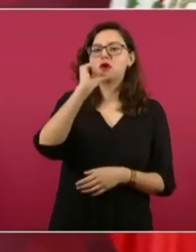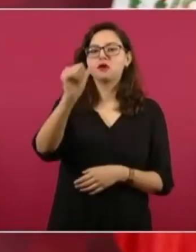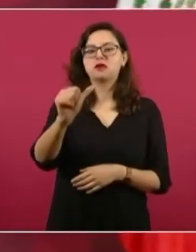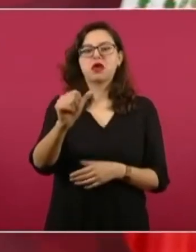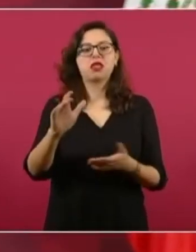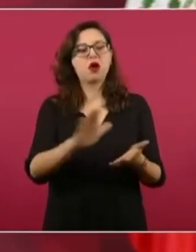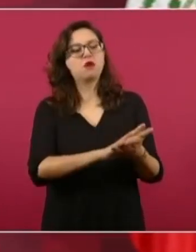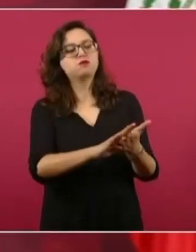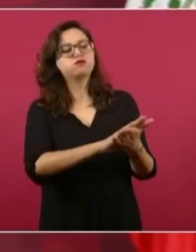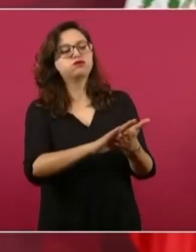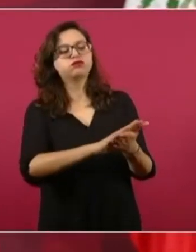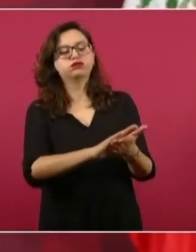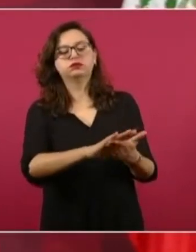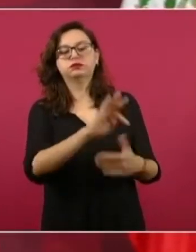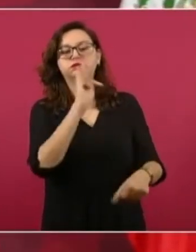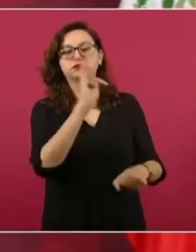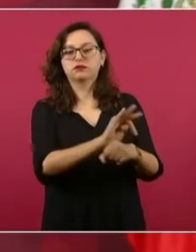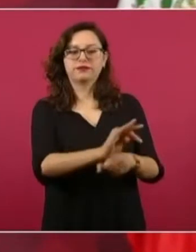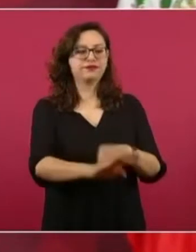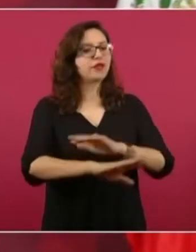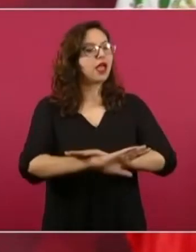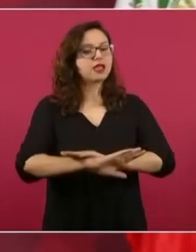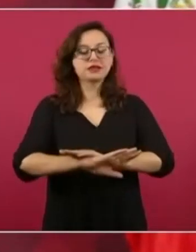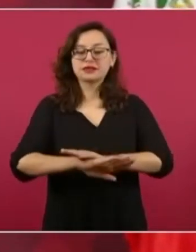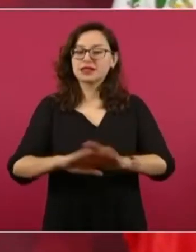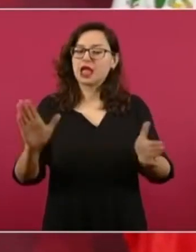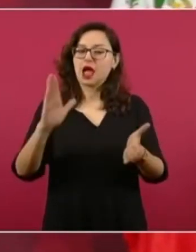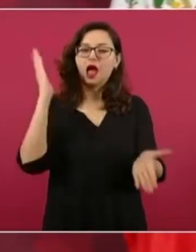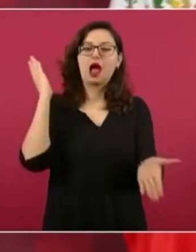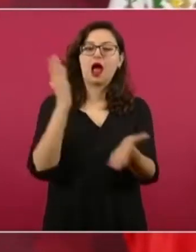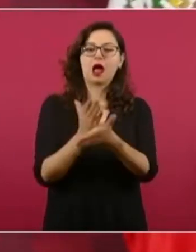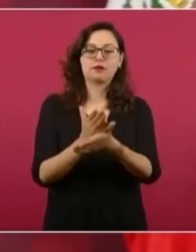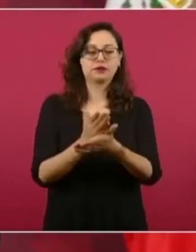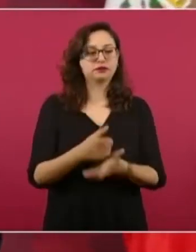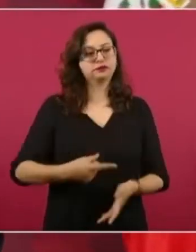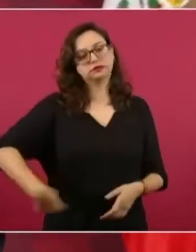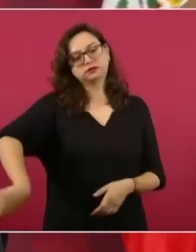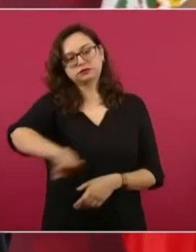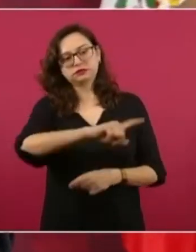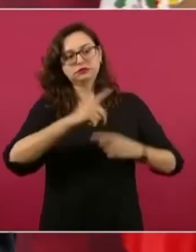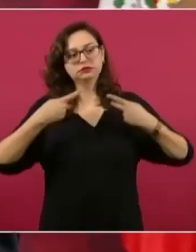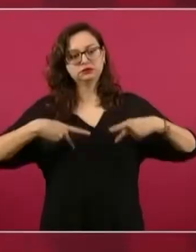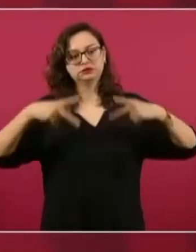la condonación de los impuestos a los altos